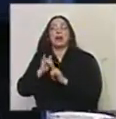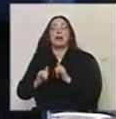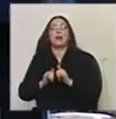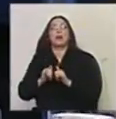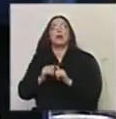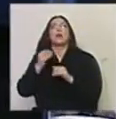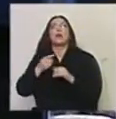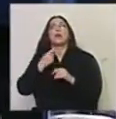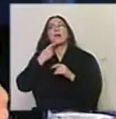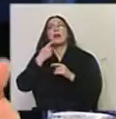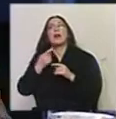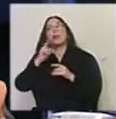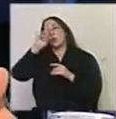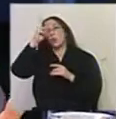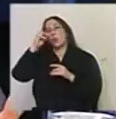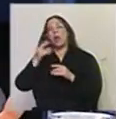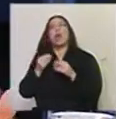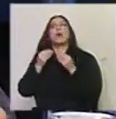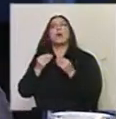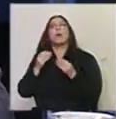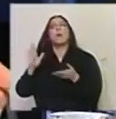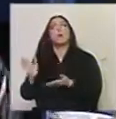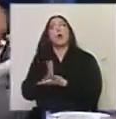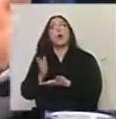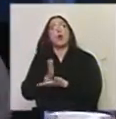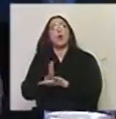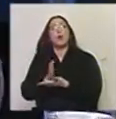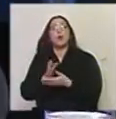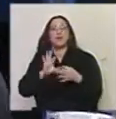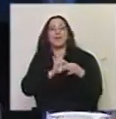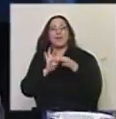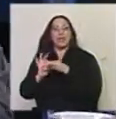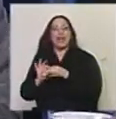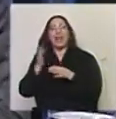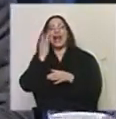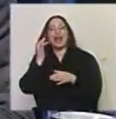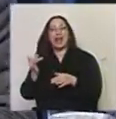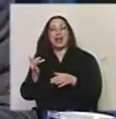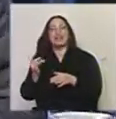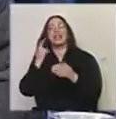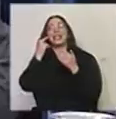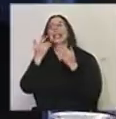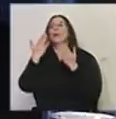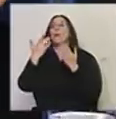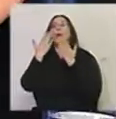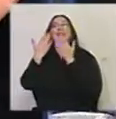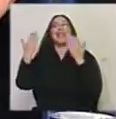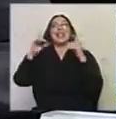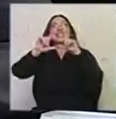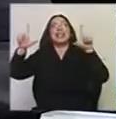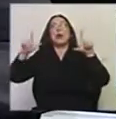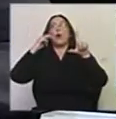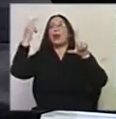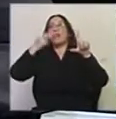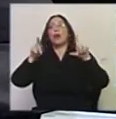íbamos a pensar en el Uruguay como exportador de productos directamente vinculados a las artes escénicas? Escenografía. Escenografía. Es impensable.